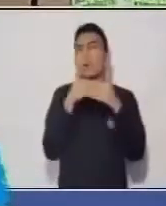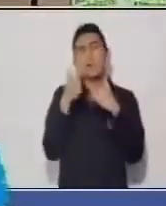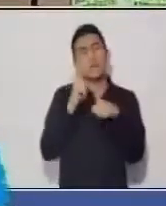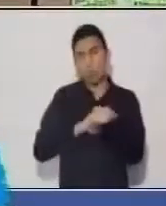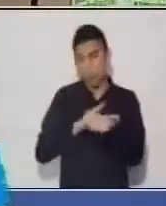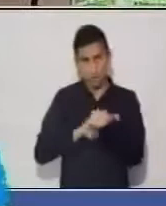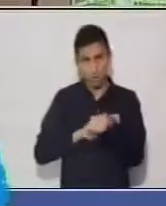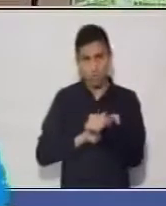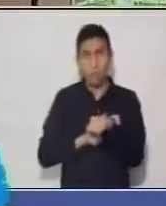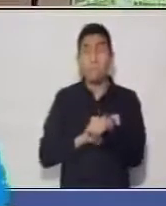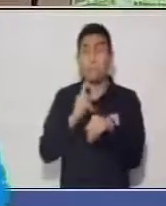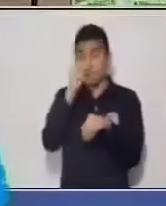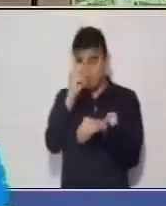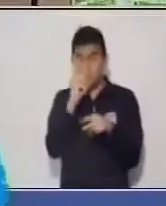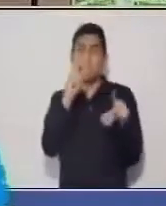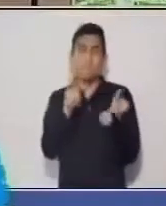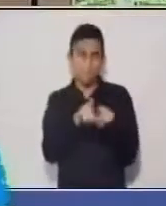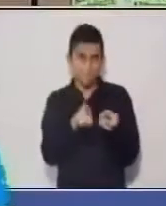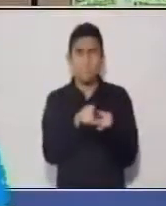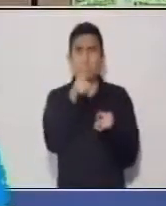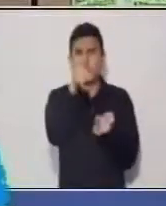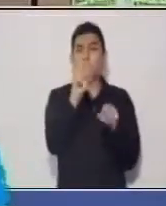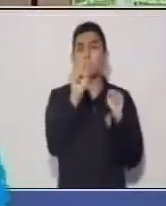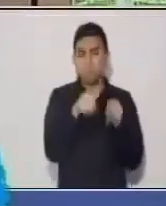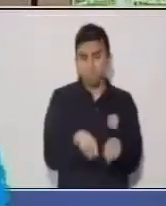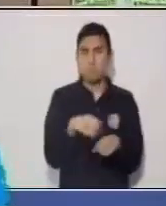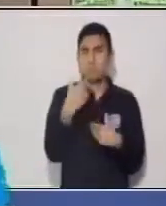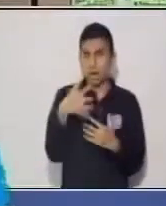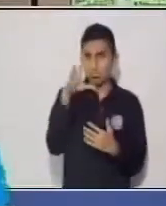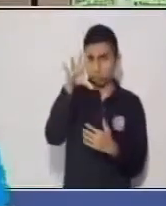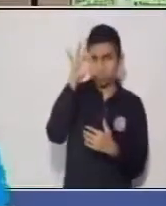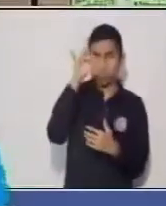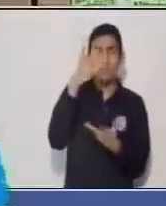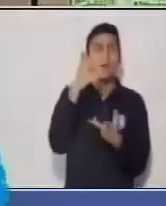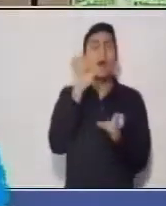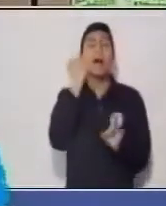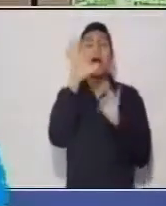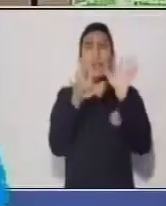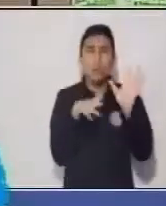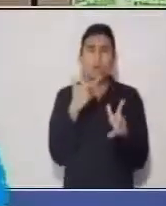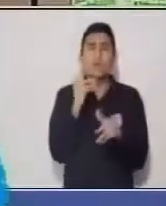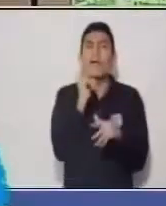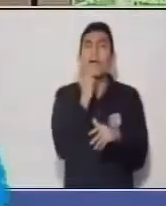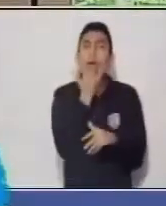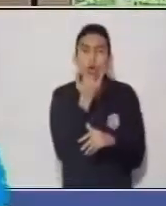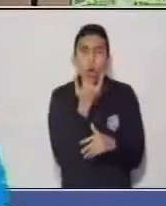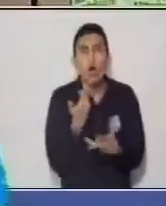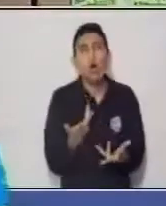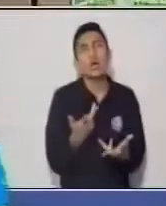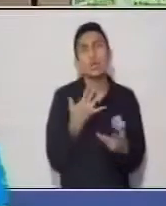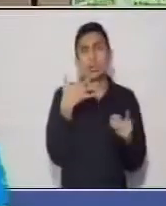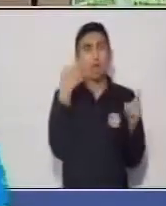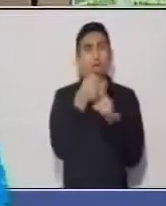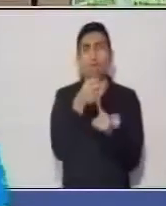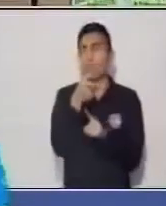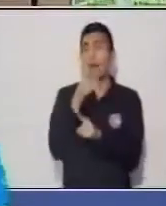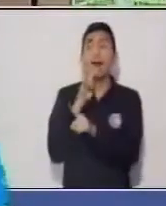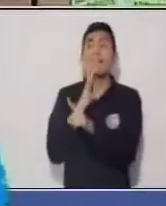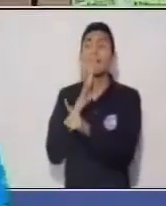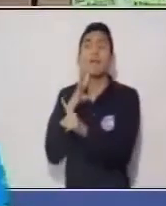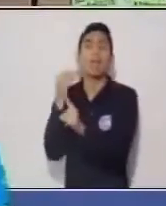Y también vamos a encontrar a veces algunos errores al momento de hablar.